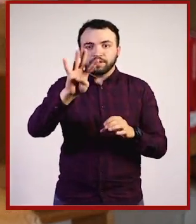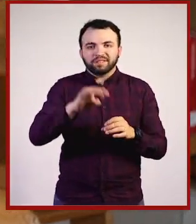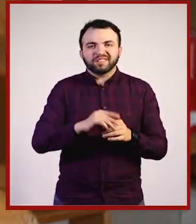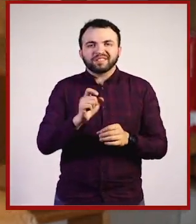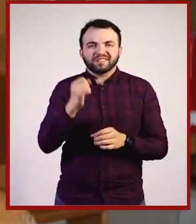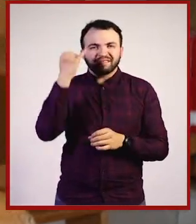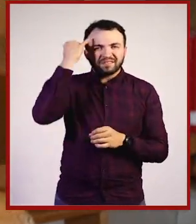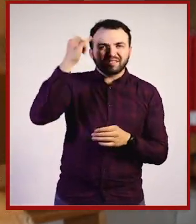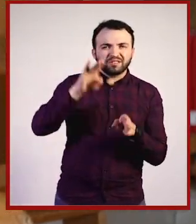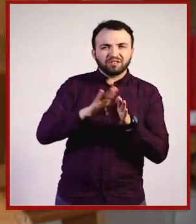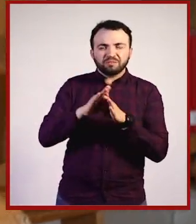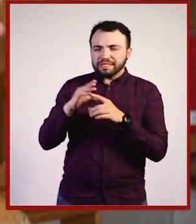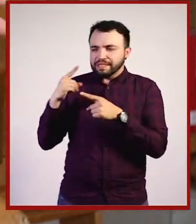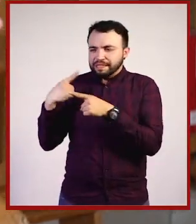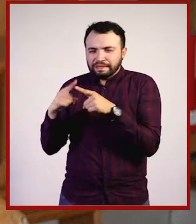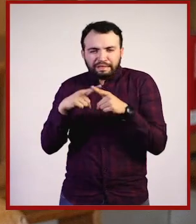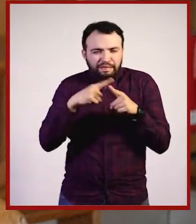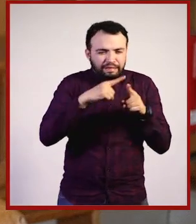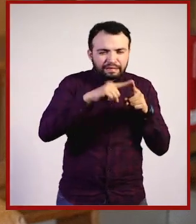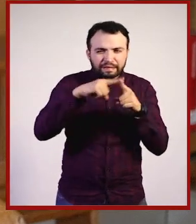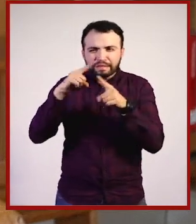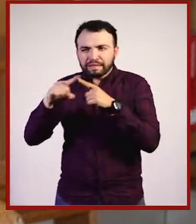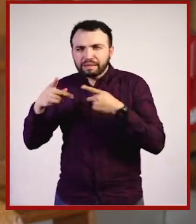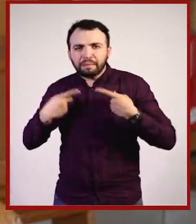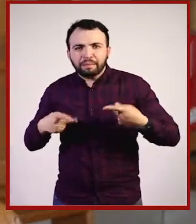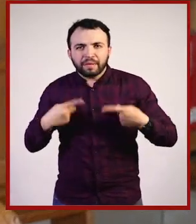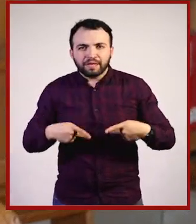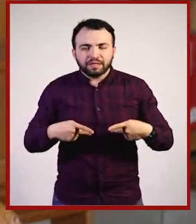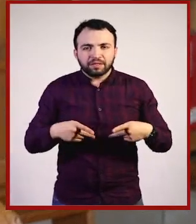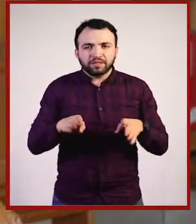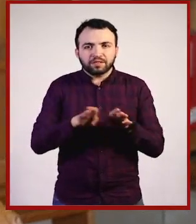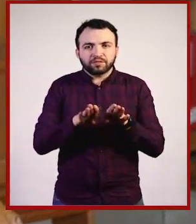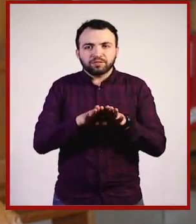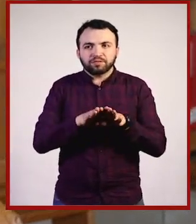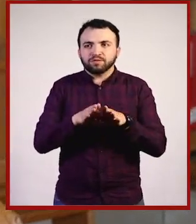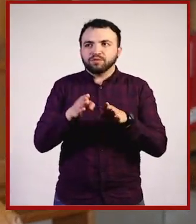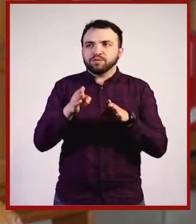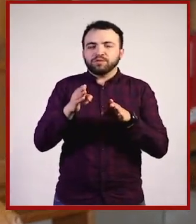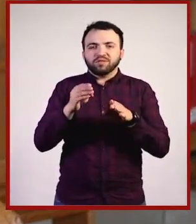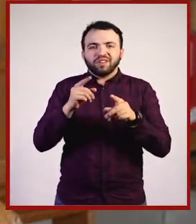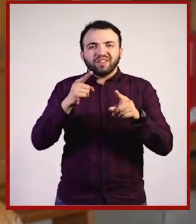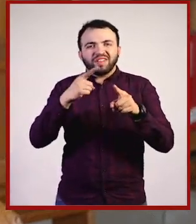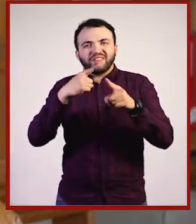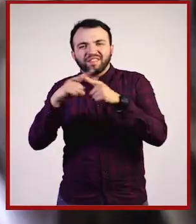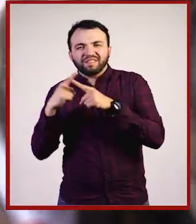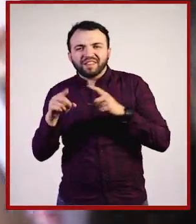distintas disciplinas, en aquel momento eran 20, ahora somos hasta 40,